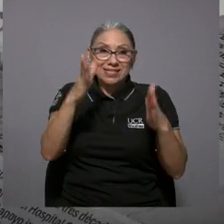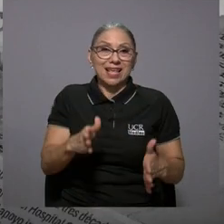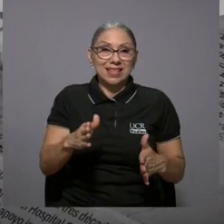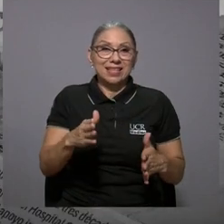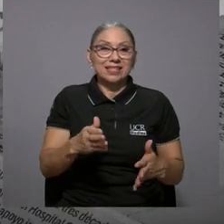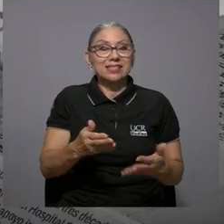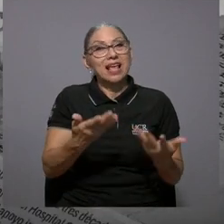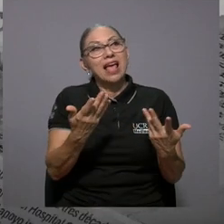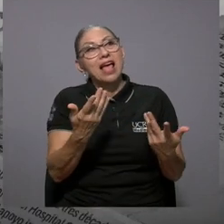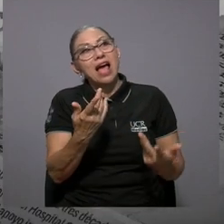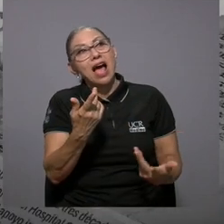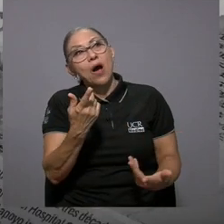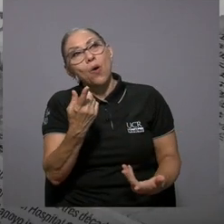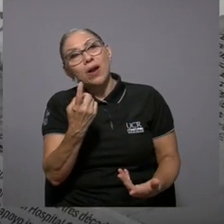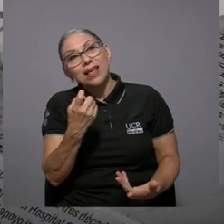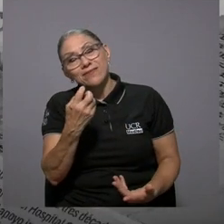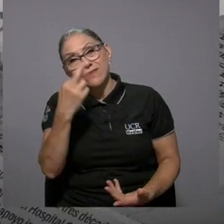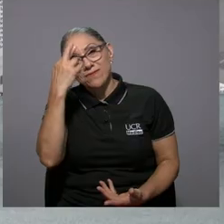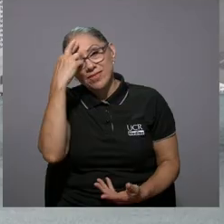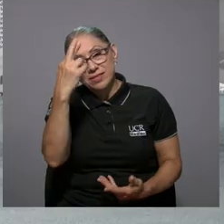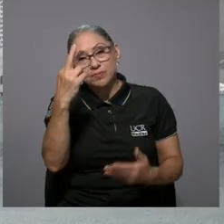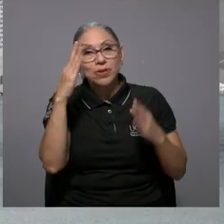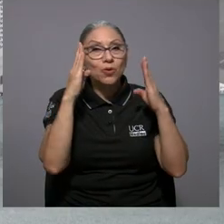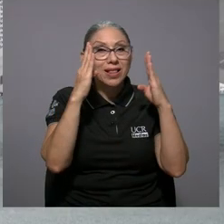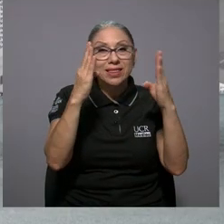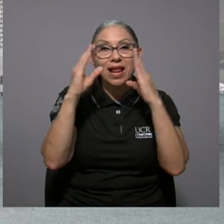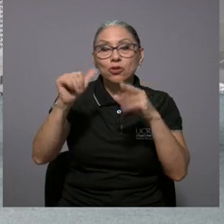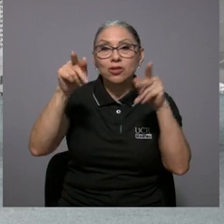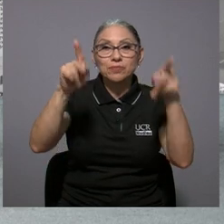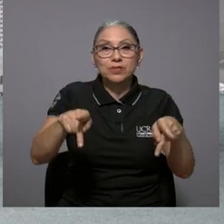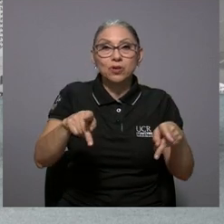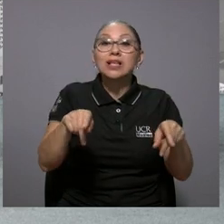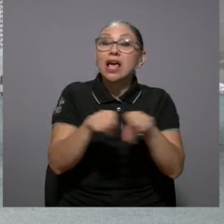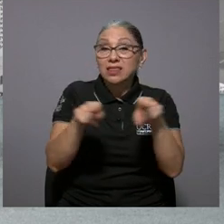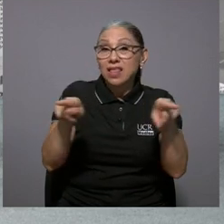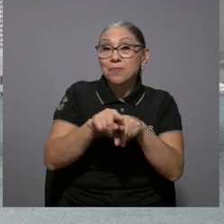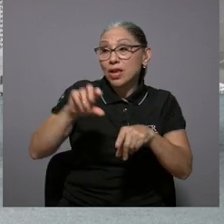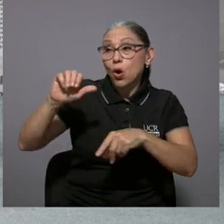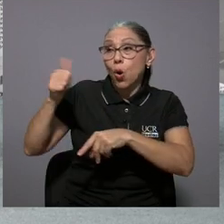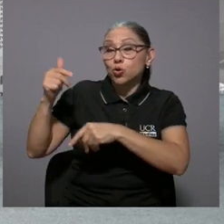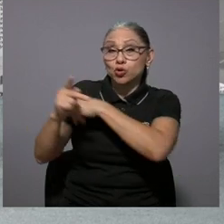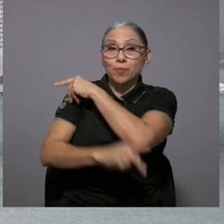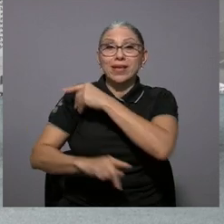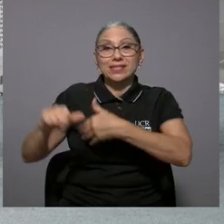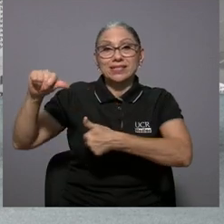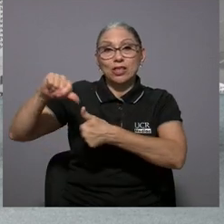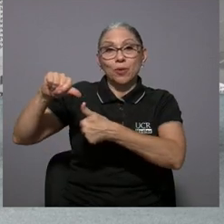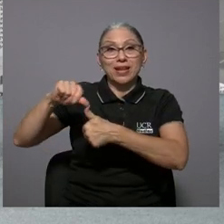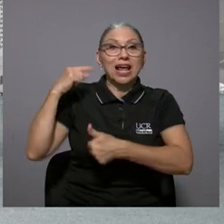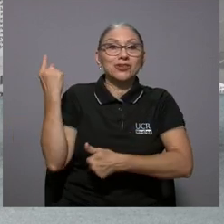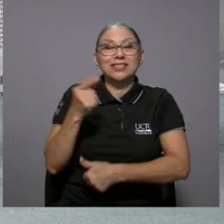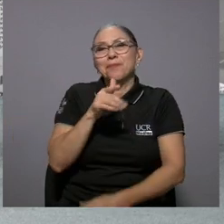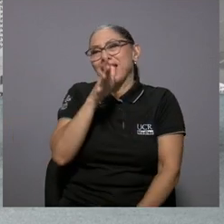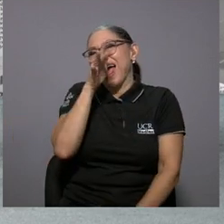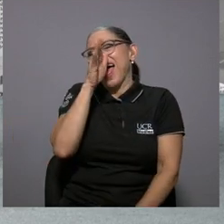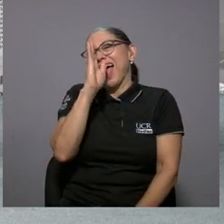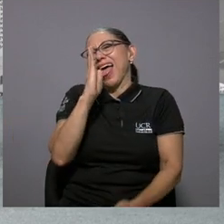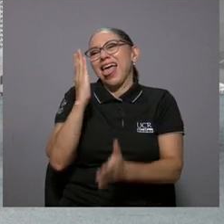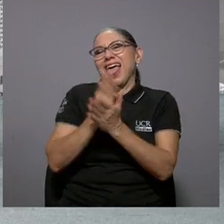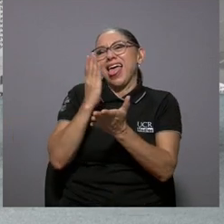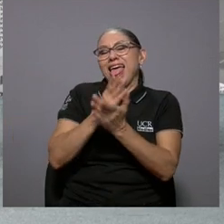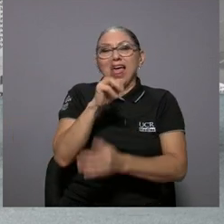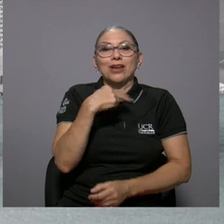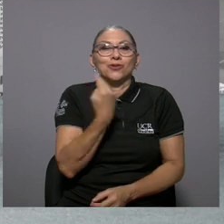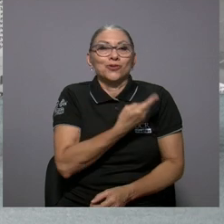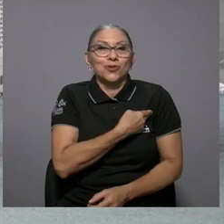cierto respeto en el trato cierto que incluso los otros centroamericanos hasta mofa hacían de